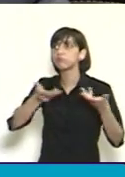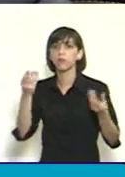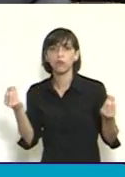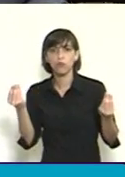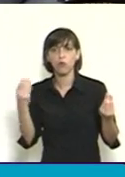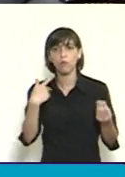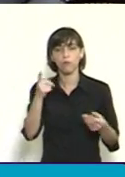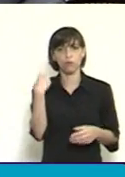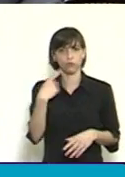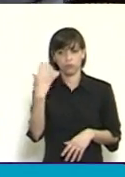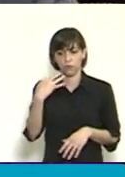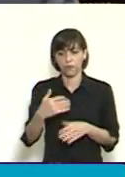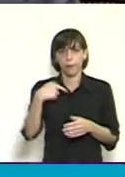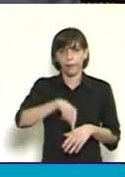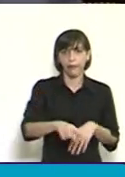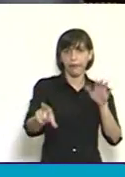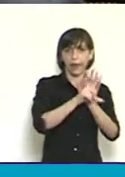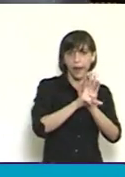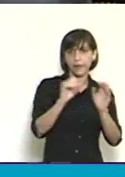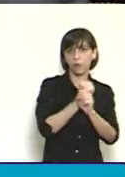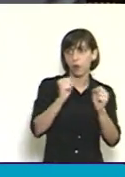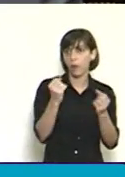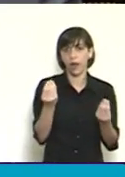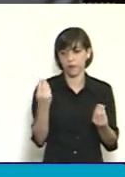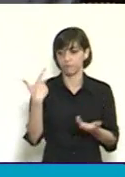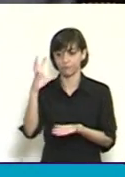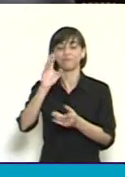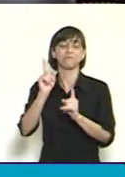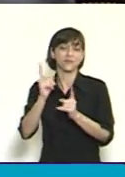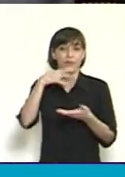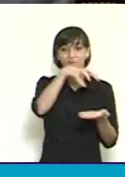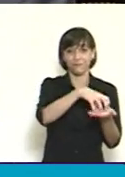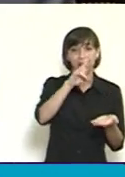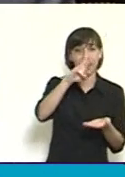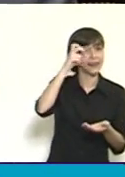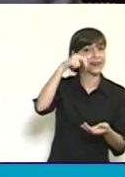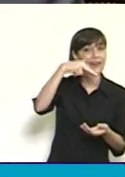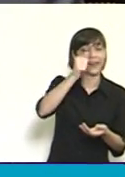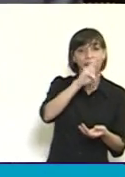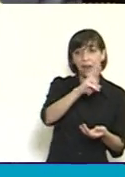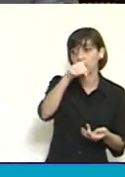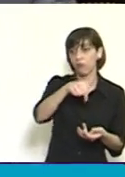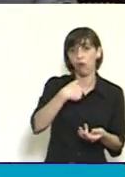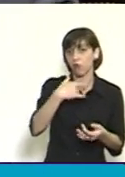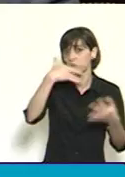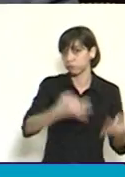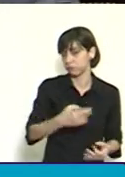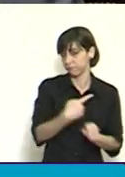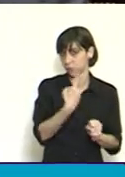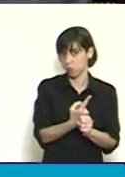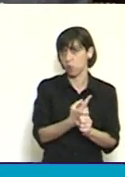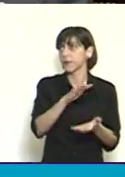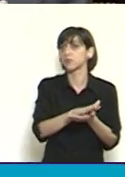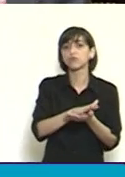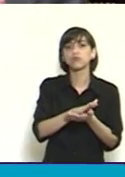una ley, no tuviéramos un organismo como el que vamos a sancionar hoy. El RENAR, como funciona hoy, no puede cumplir con los requisitos de, por ejemplo, intercambio